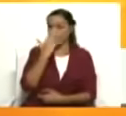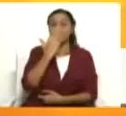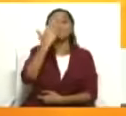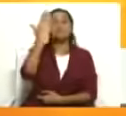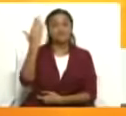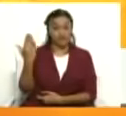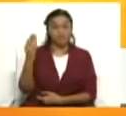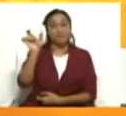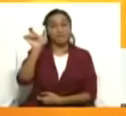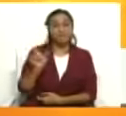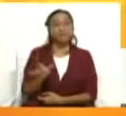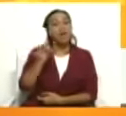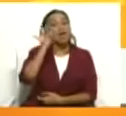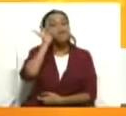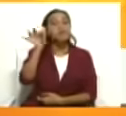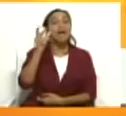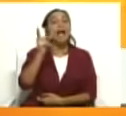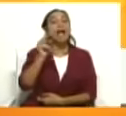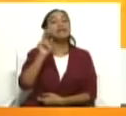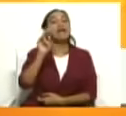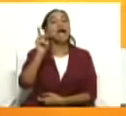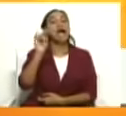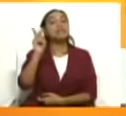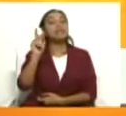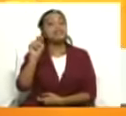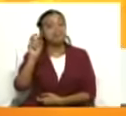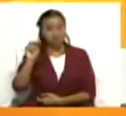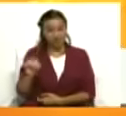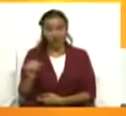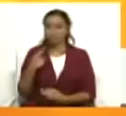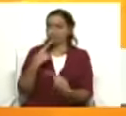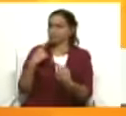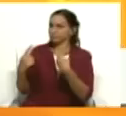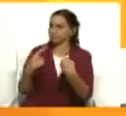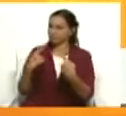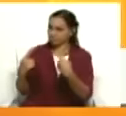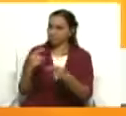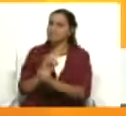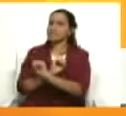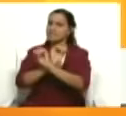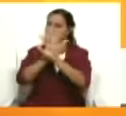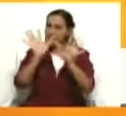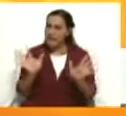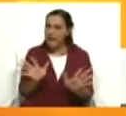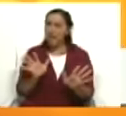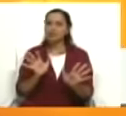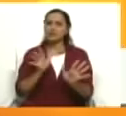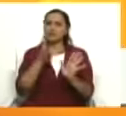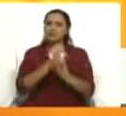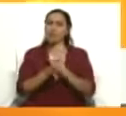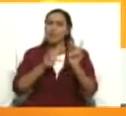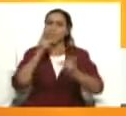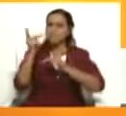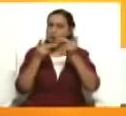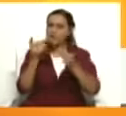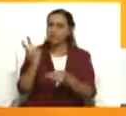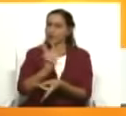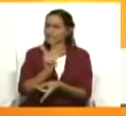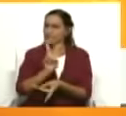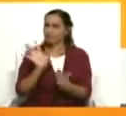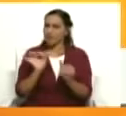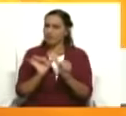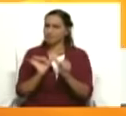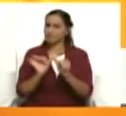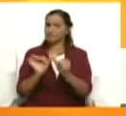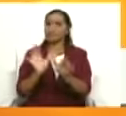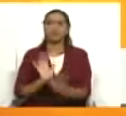Carincán, siempre hemos señalado hay un sesgo claro político en este caso y sigue habiéndolo. Cuando hoy